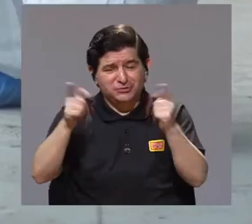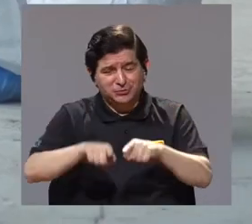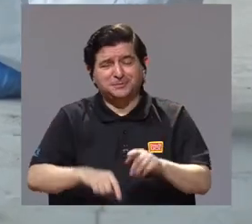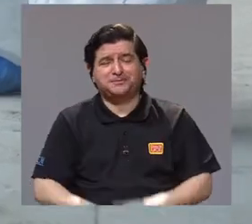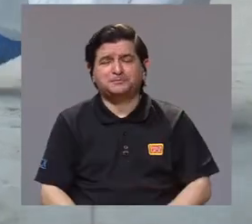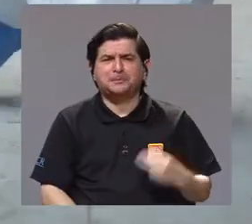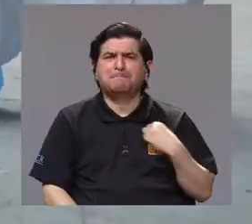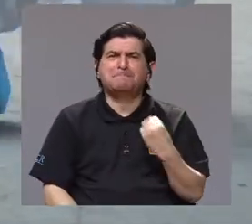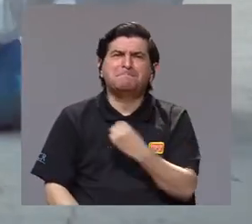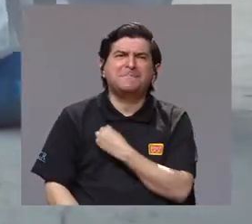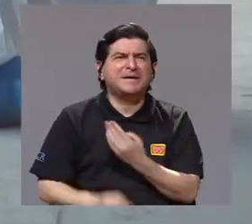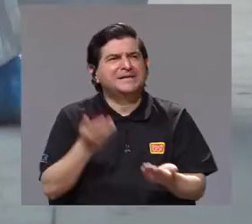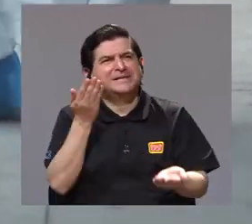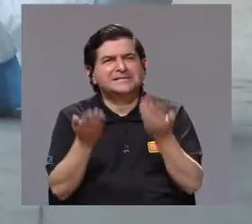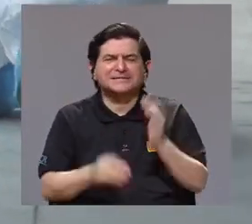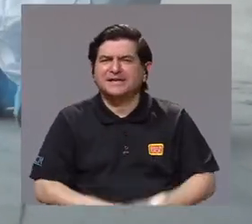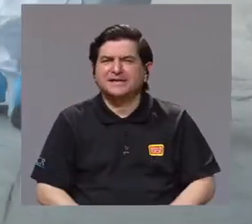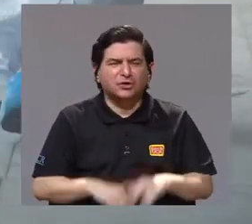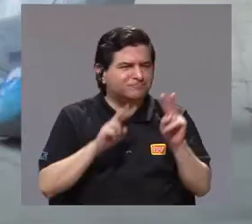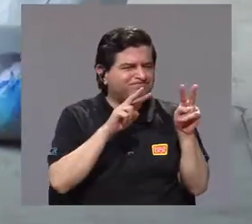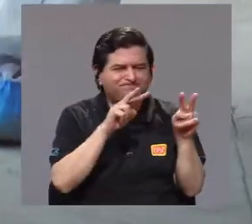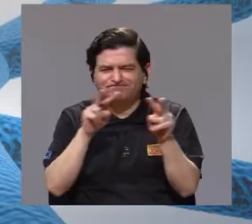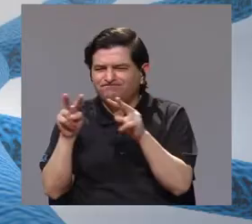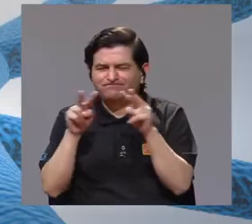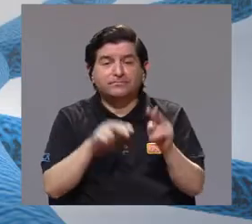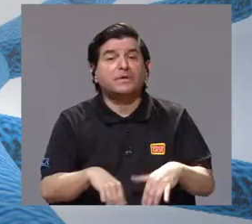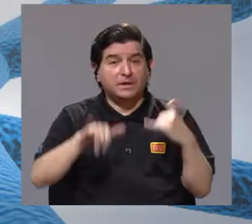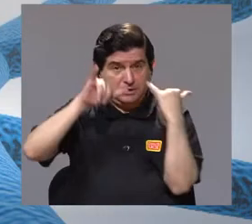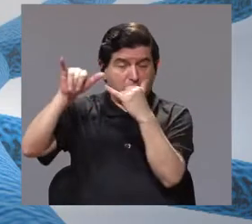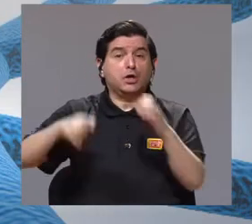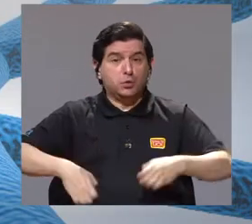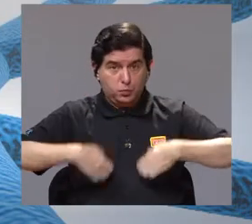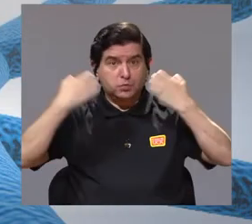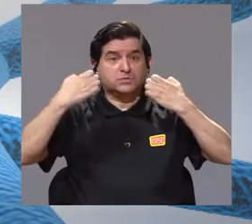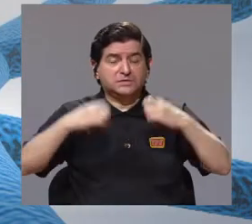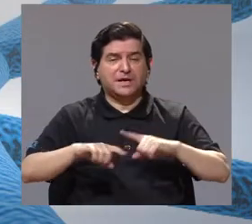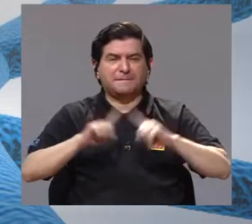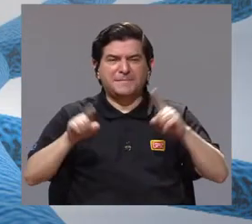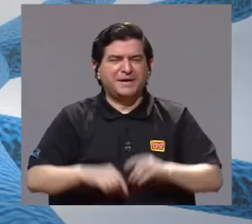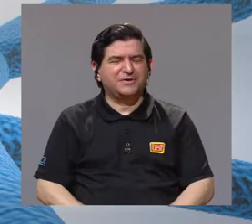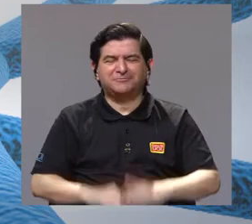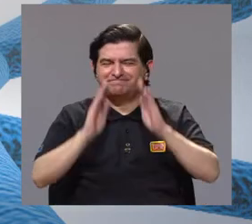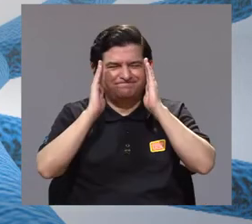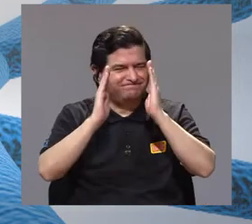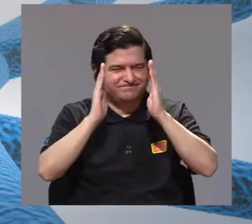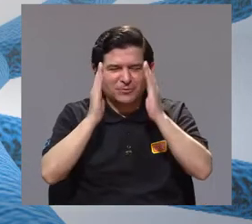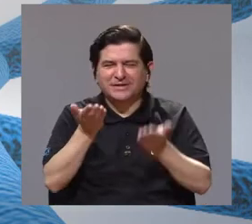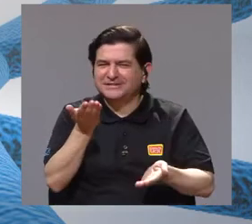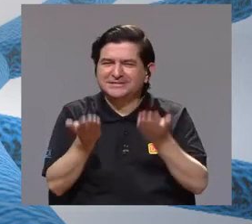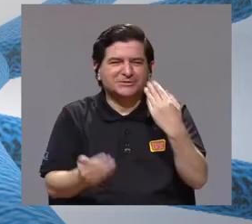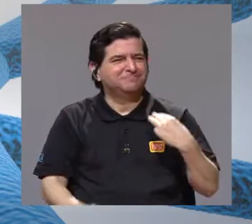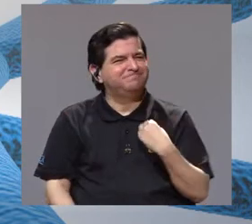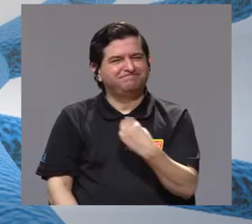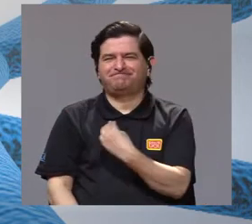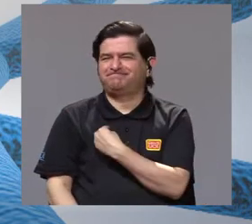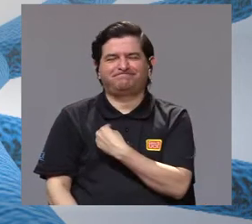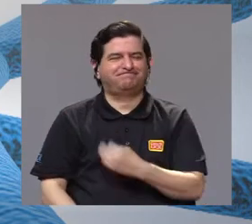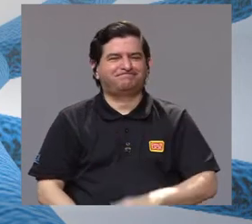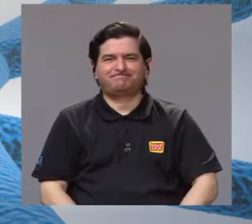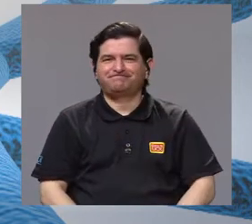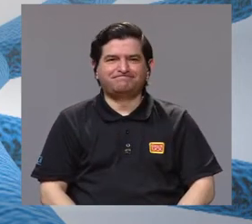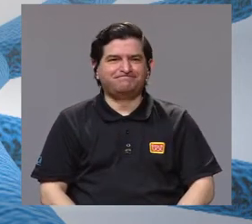Digamos que el ministerio posiblemente no le da seguimiento porque hay denuncias, ¿verdad? El ministerio no le da el seguimiento correspondiente.